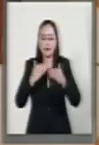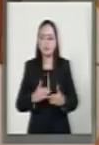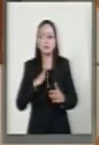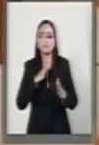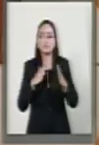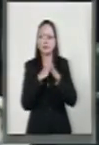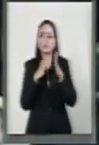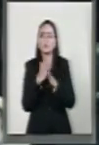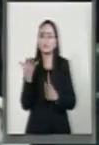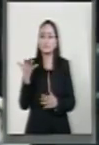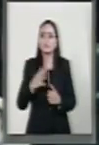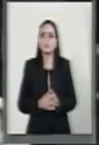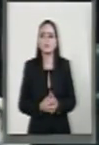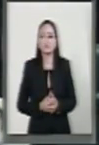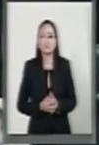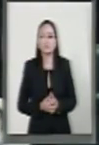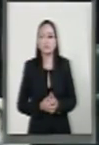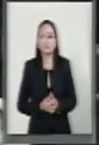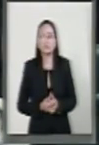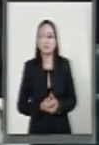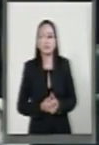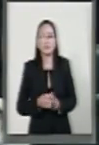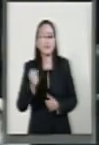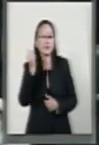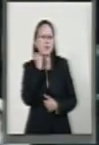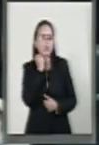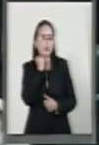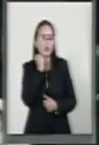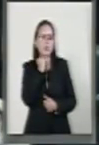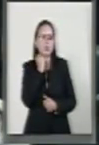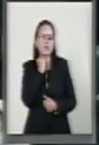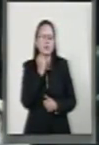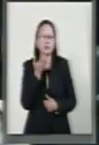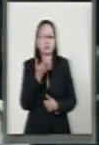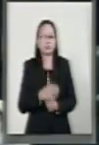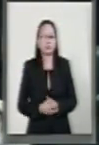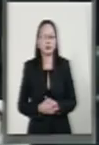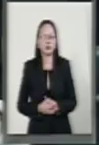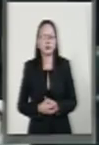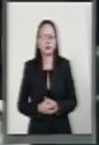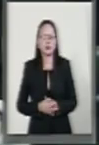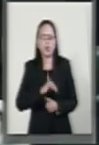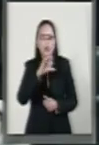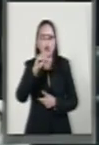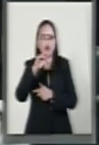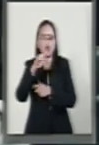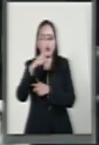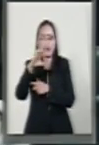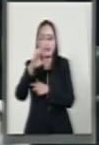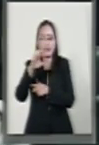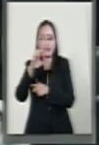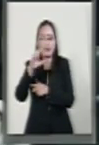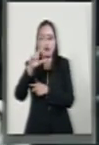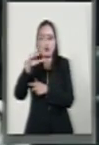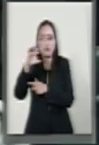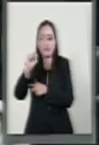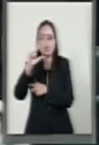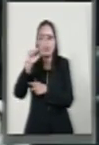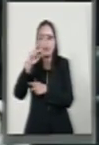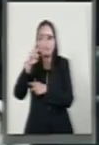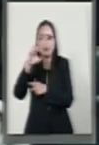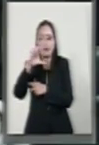El uso de la palabra el senador Jorge Luis Lavalle, sí,